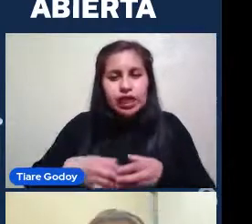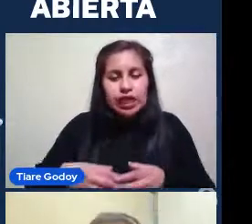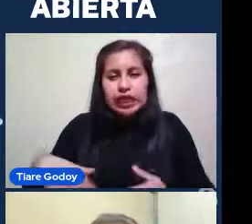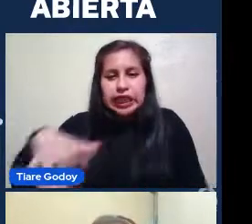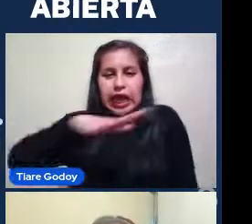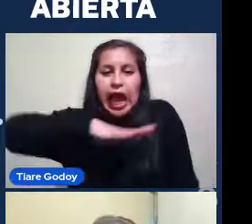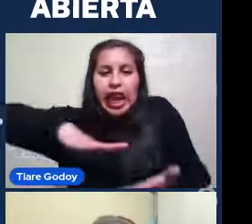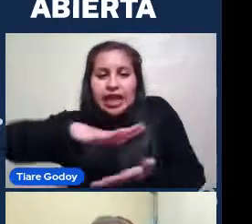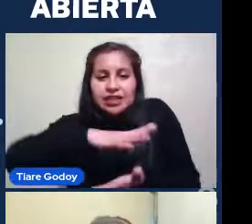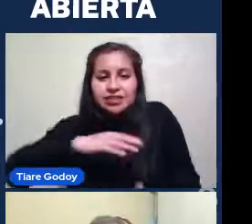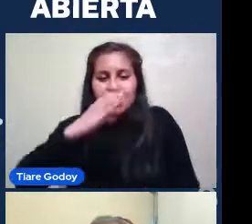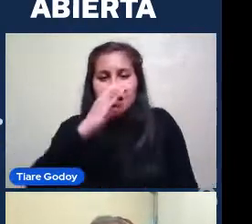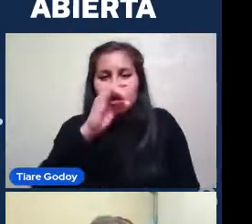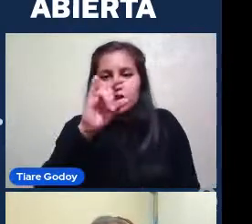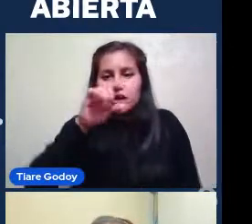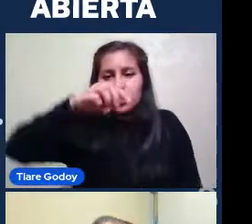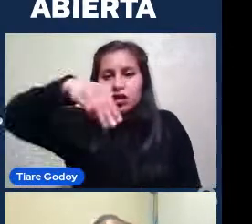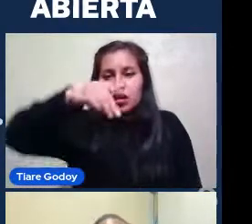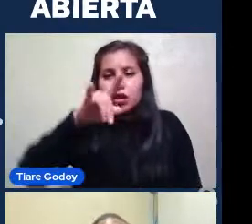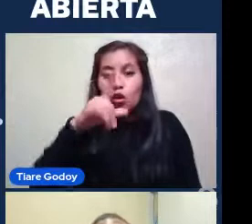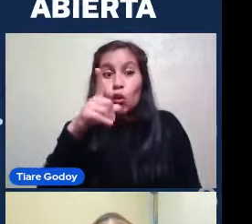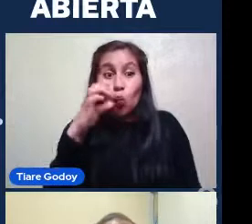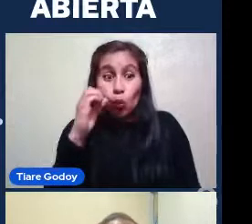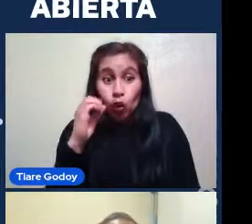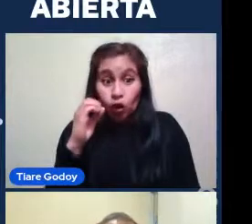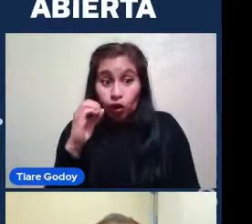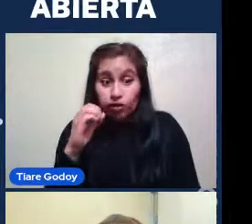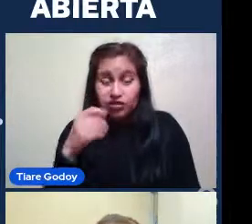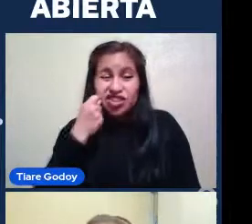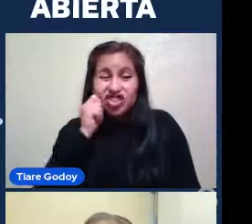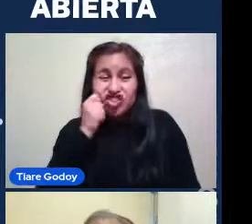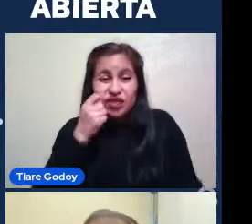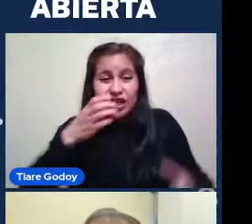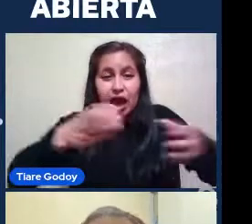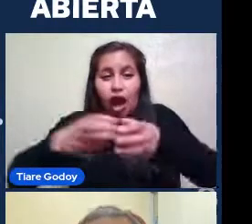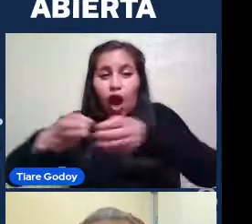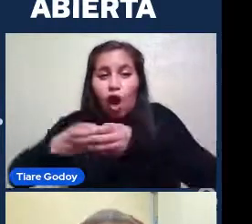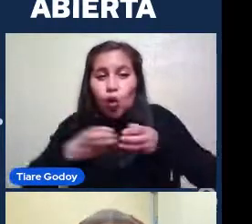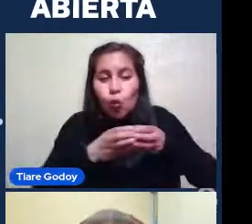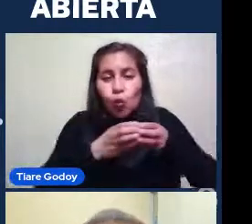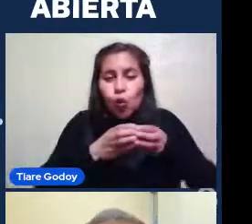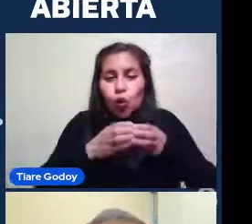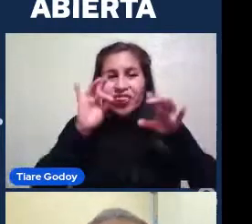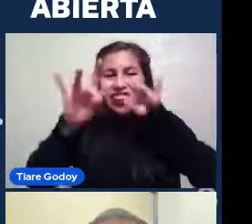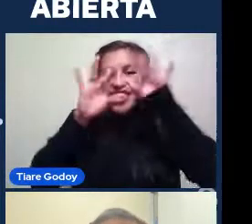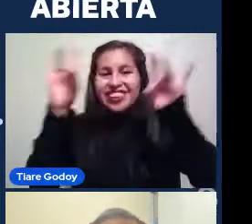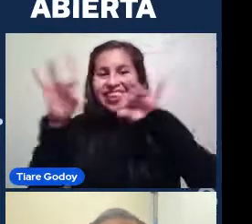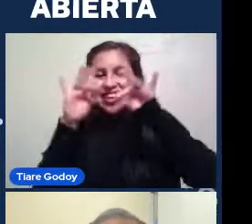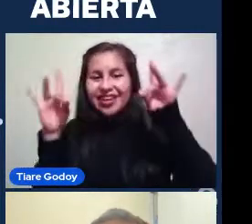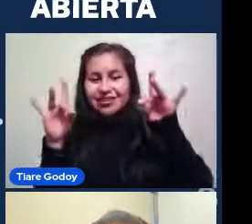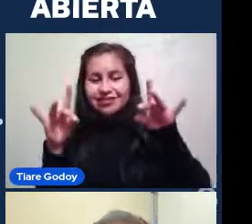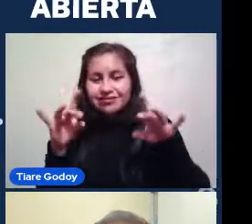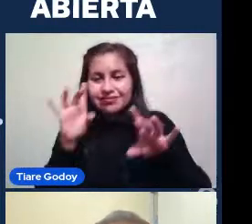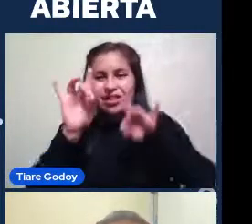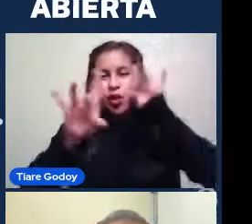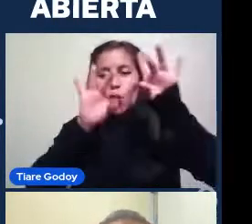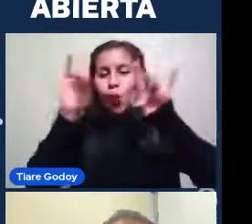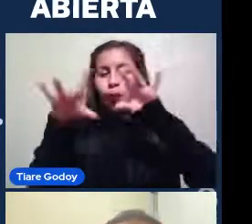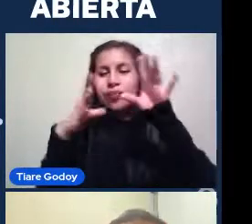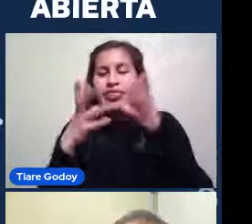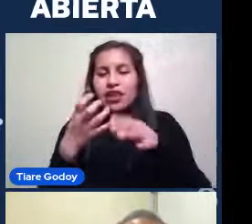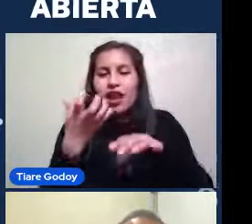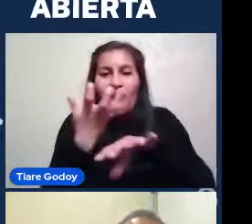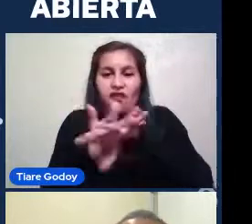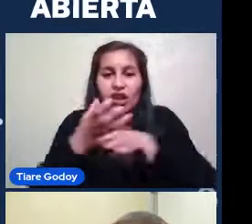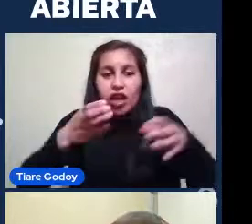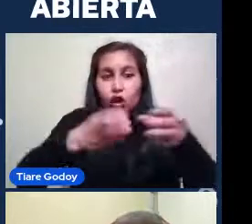La palabra Cúmulo Que era un cúmulo De estrellas Podemos también Tener cúmulos De galaxias Como estos Que vemos acá Donde hay agrupaciones De